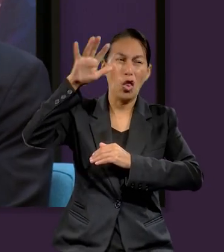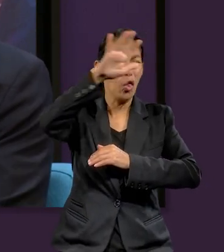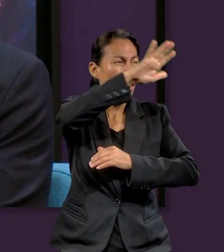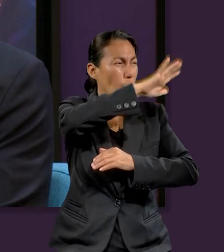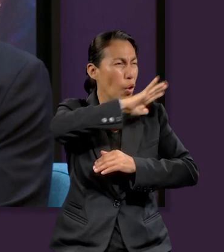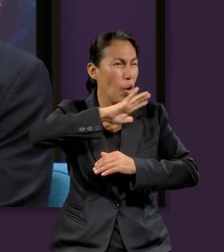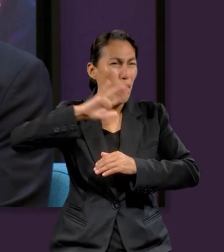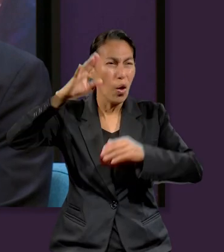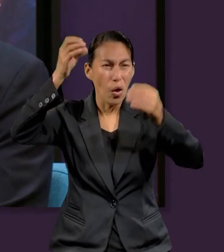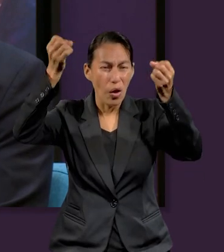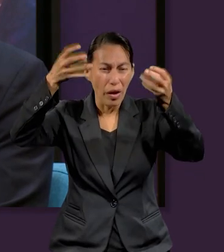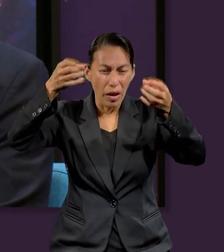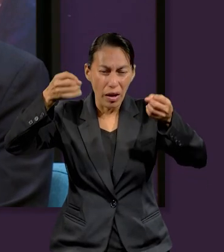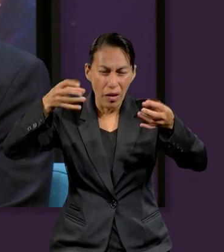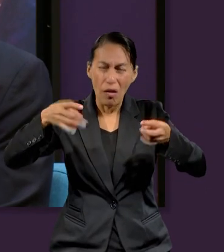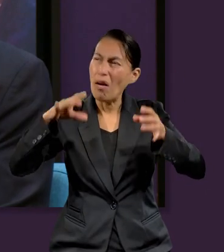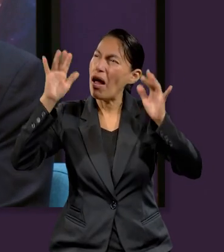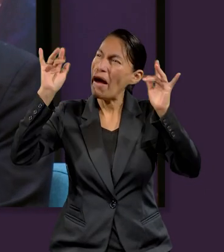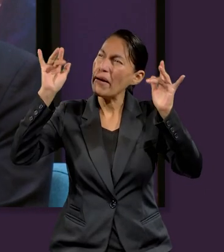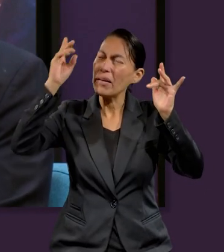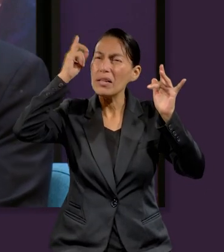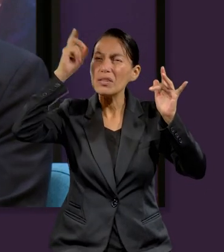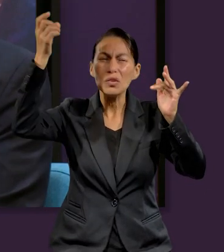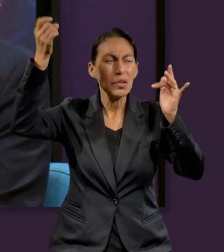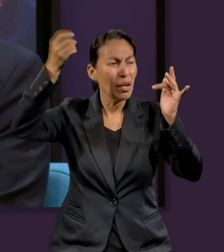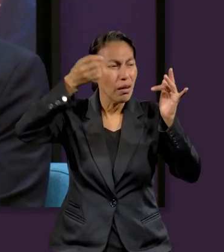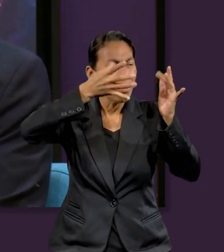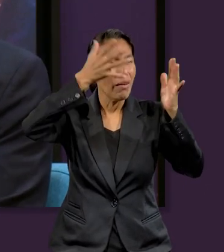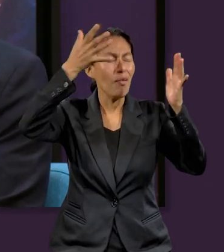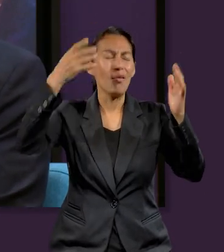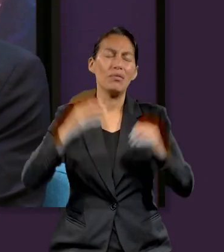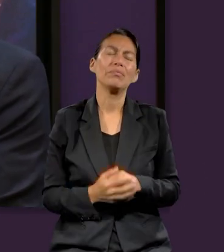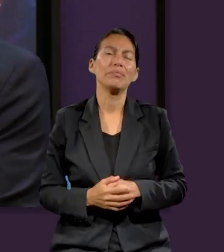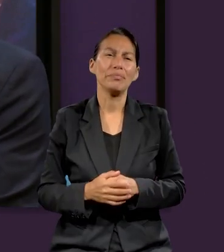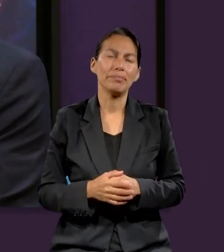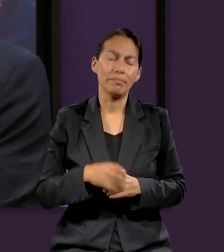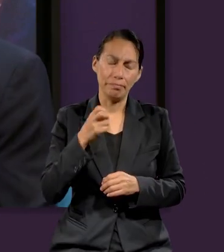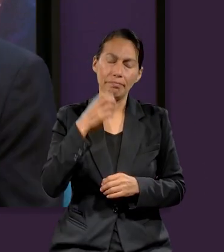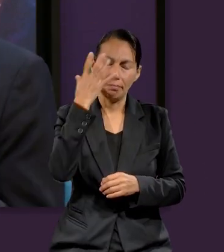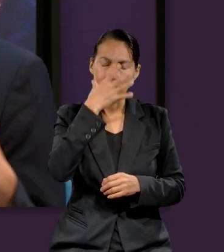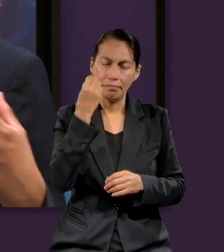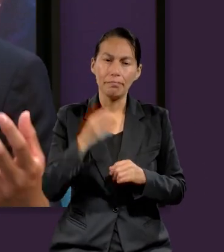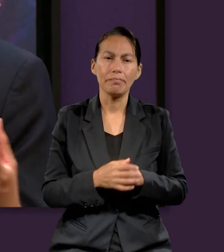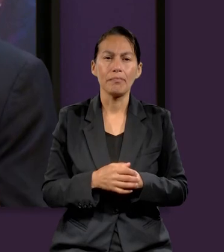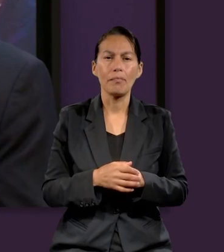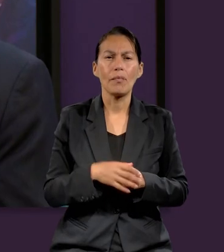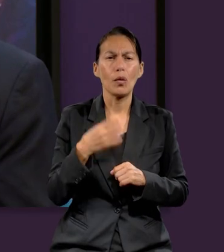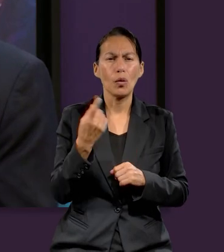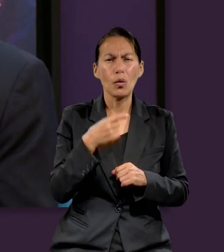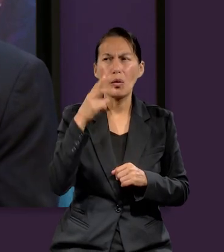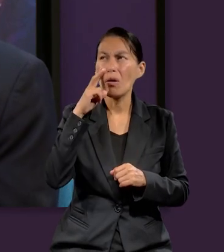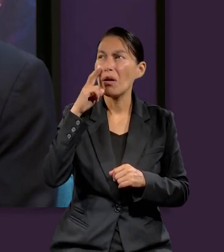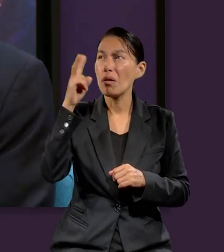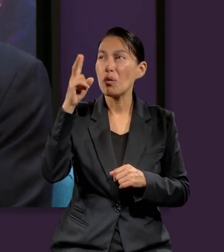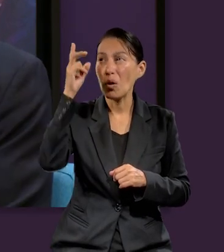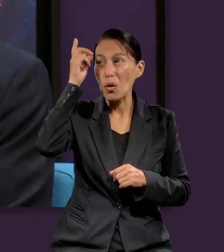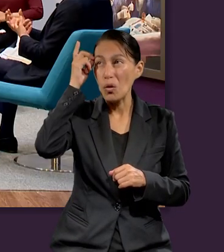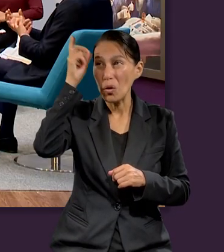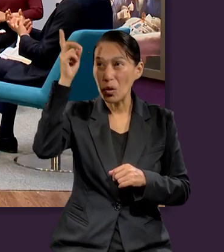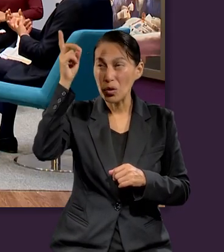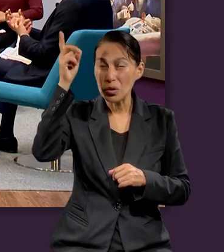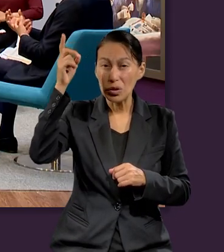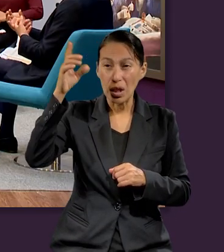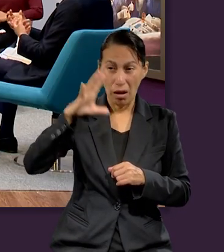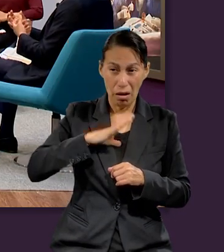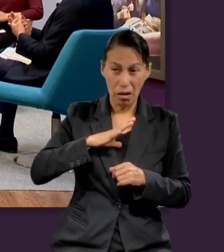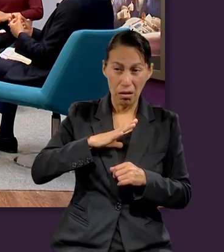este Cristo, que ha sido una de las principales personas en lo que nosotros existamos, vemos que Él no es una criatura,